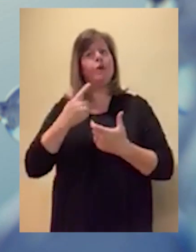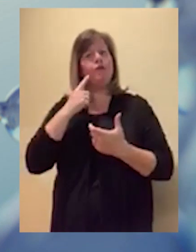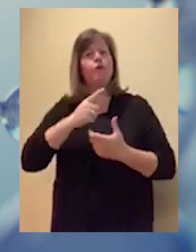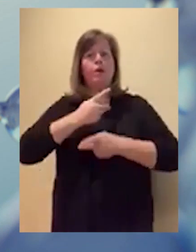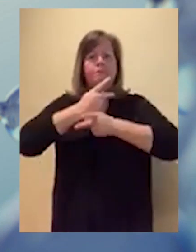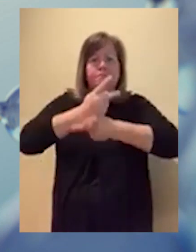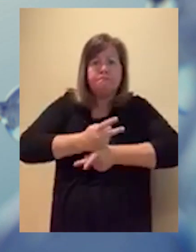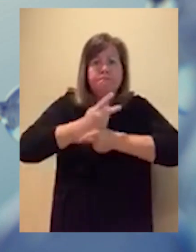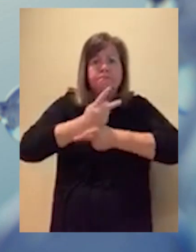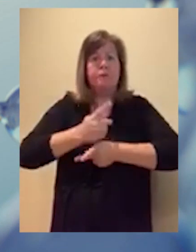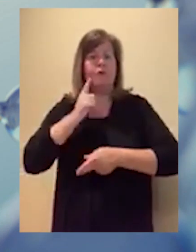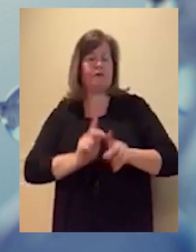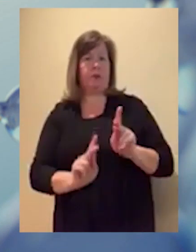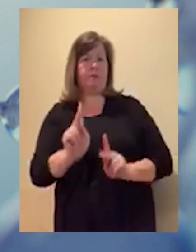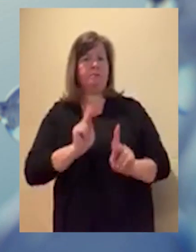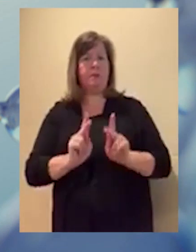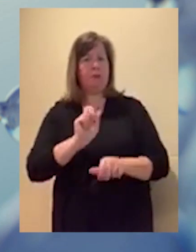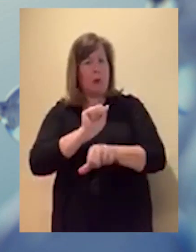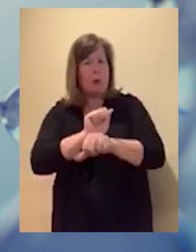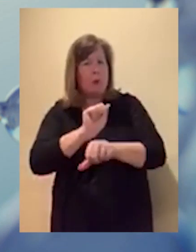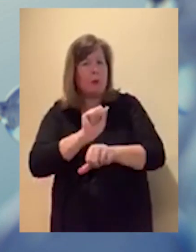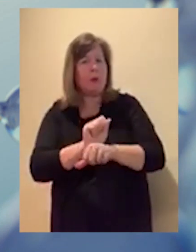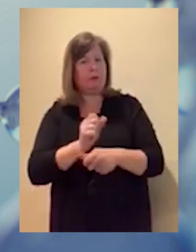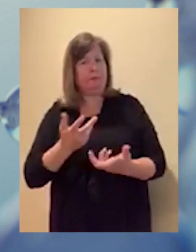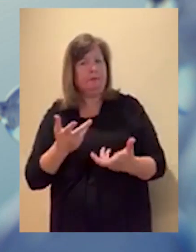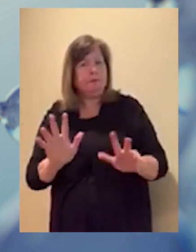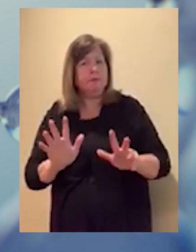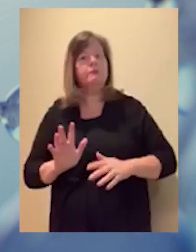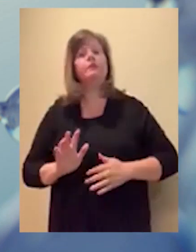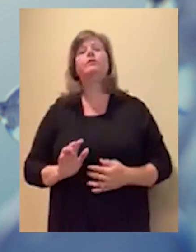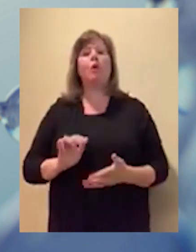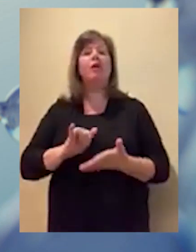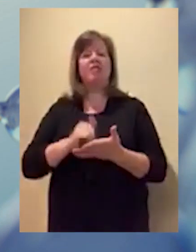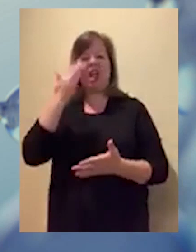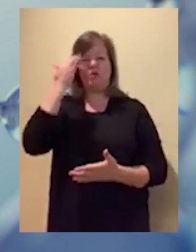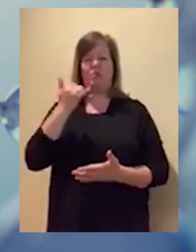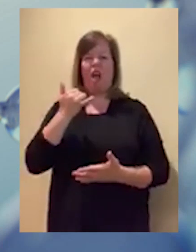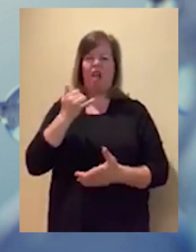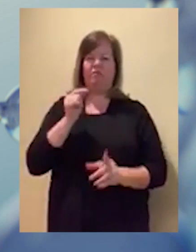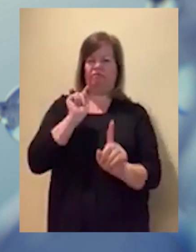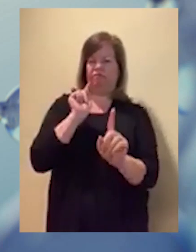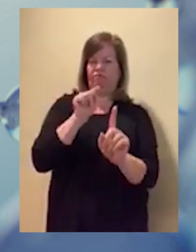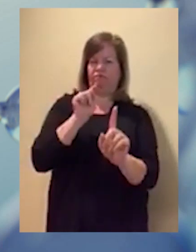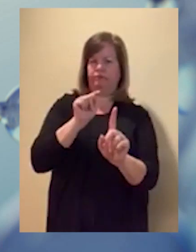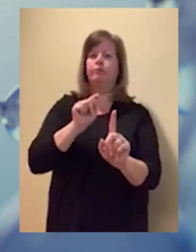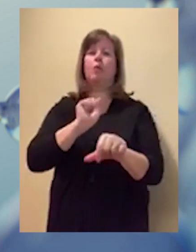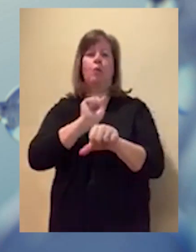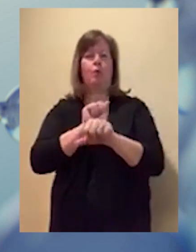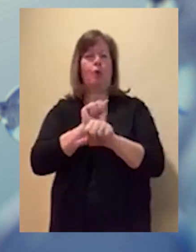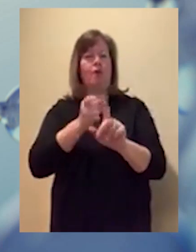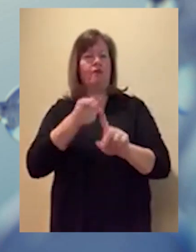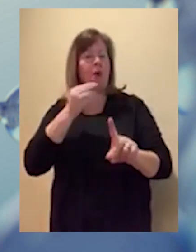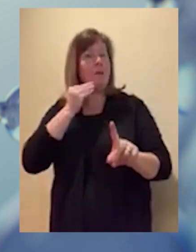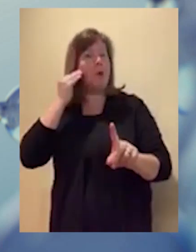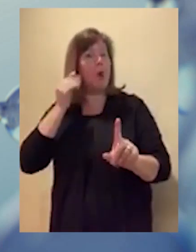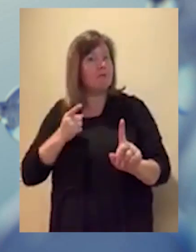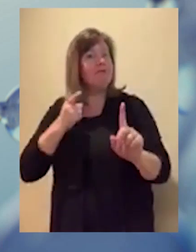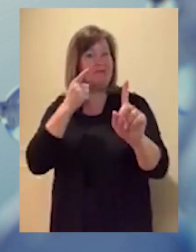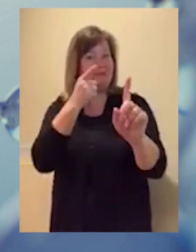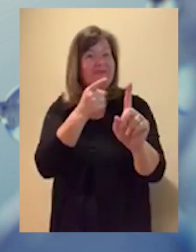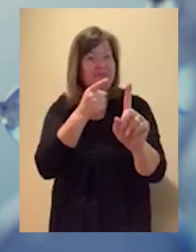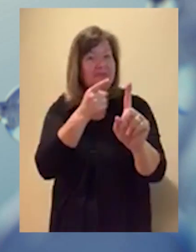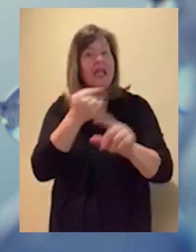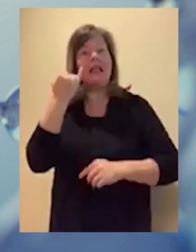que deben trabajar de manera regular. Que de nuevo, trabajando desde casa, sí se puede tanto como sea posible,